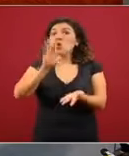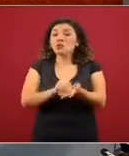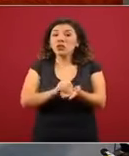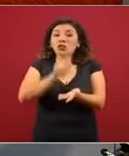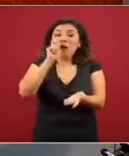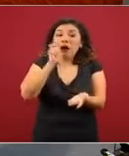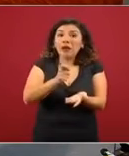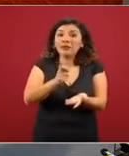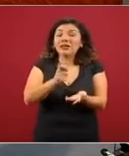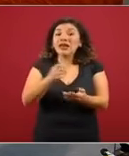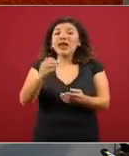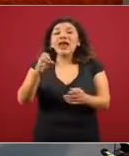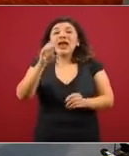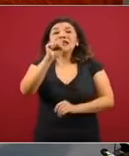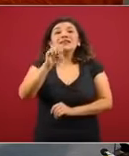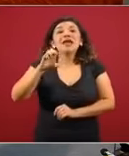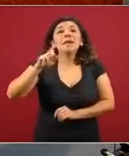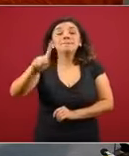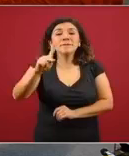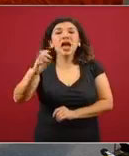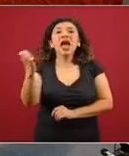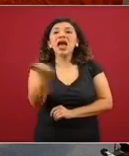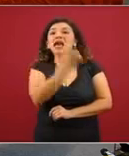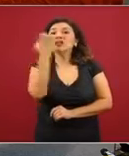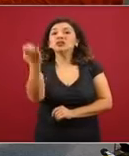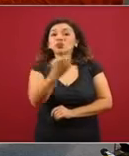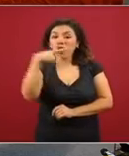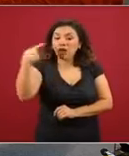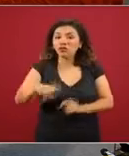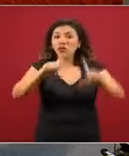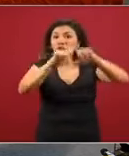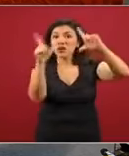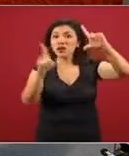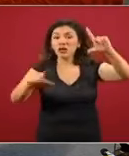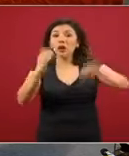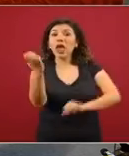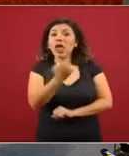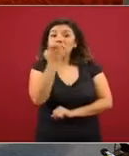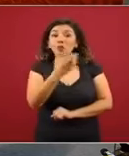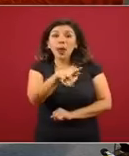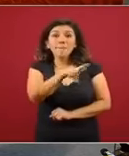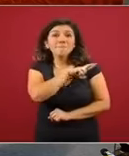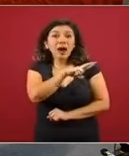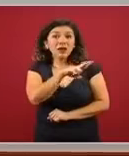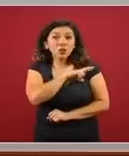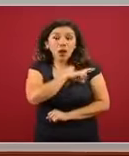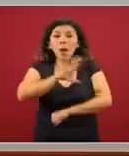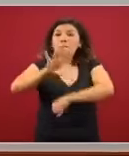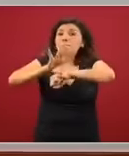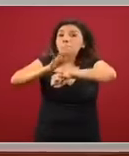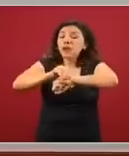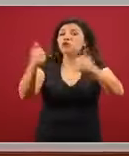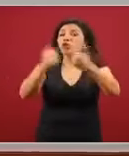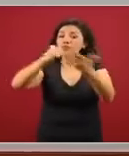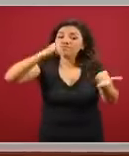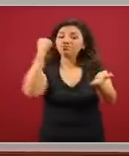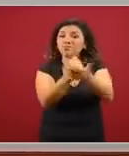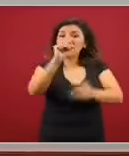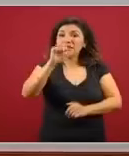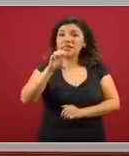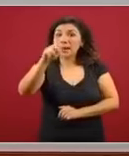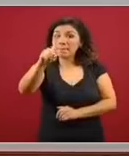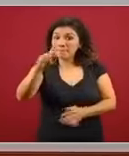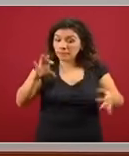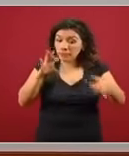Educativo Nacional, las escuelas particulares con autorización de validez oficial de